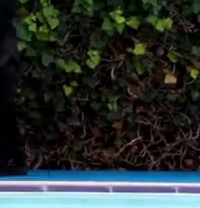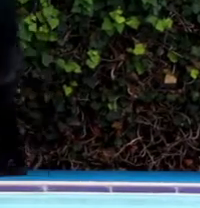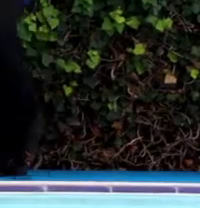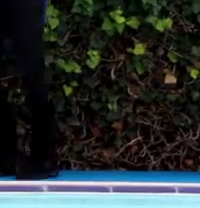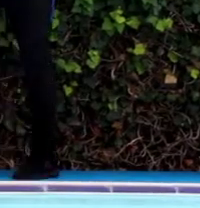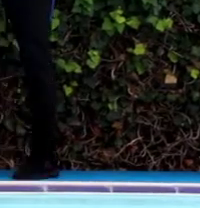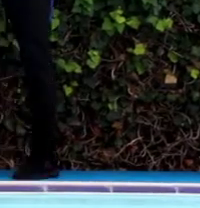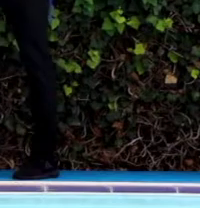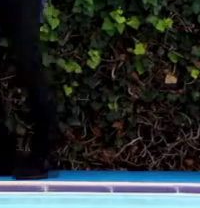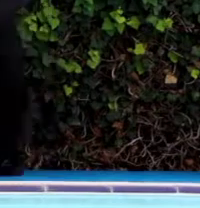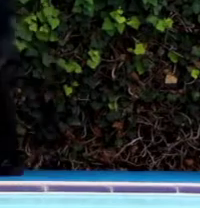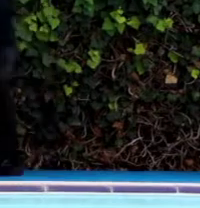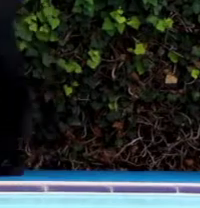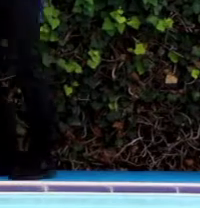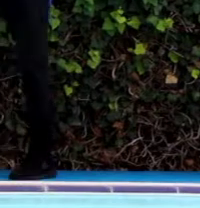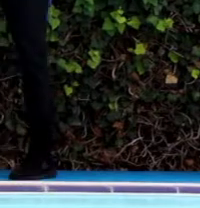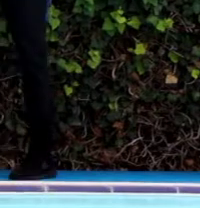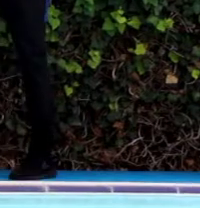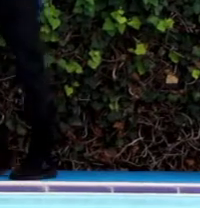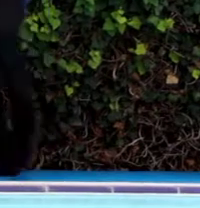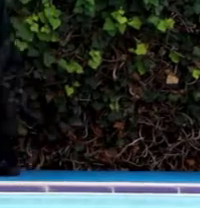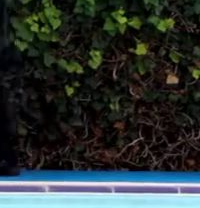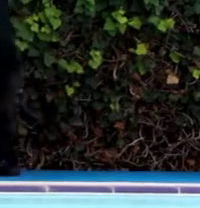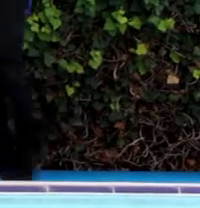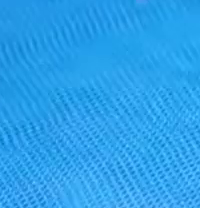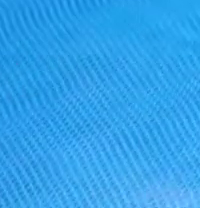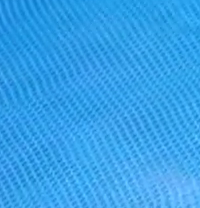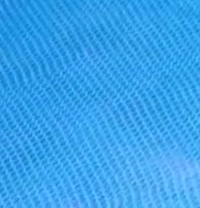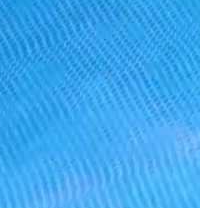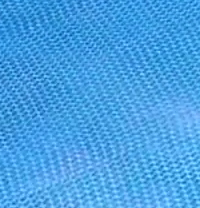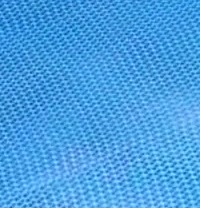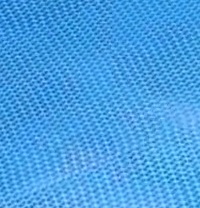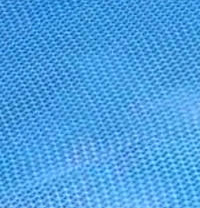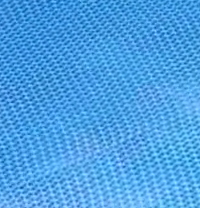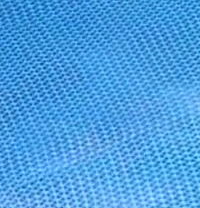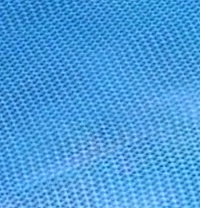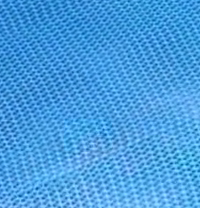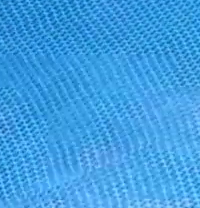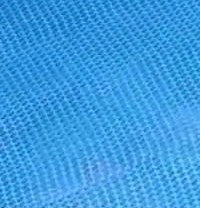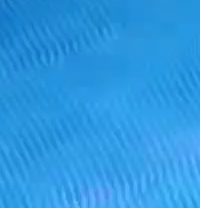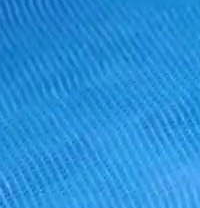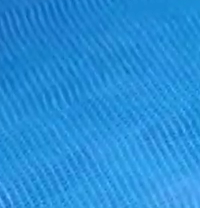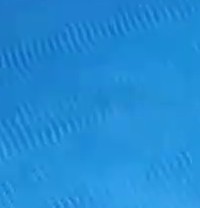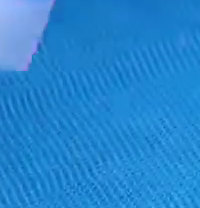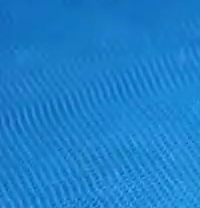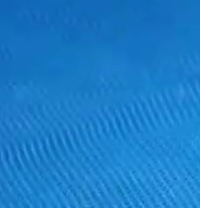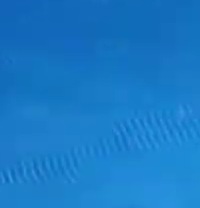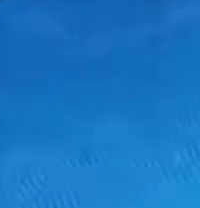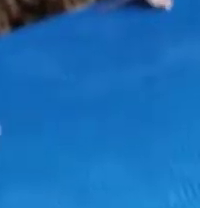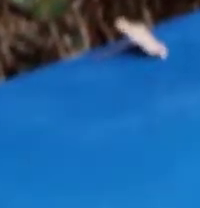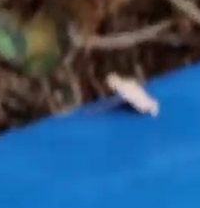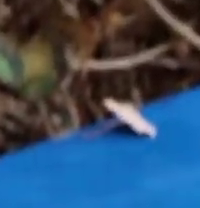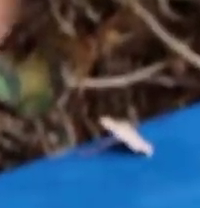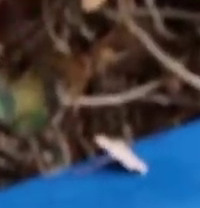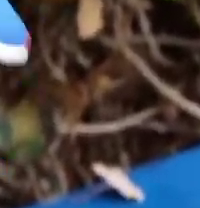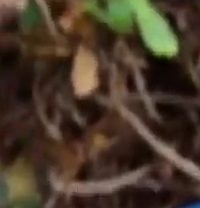Un poquito más la marcha. Que se vea. ¿Sí? La marcamos. Muy bien.